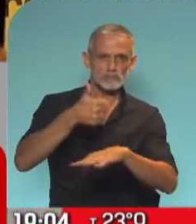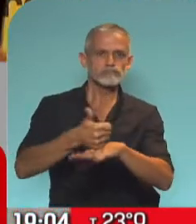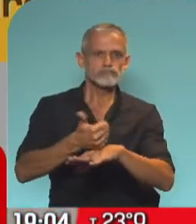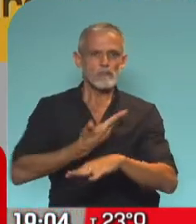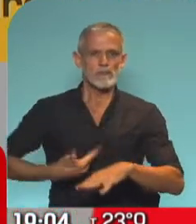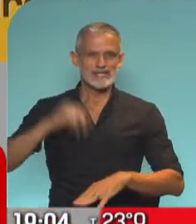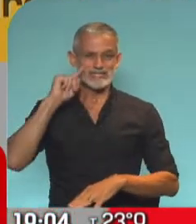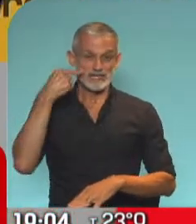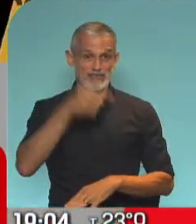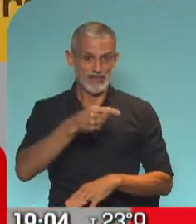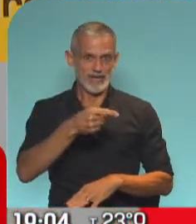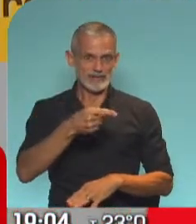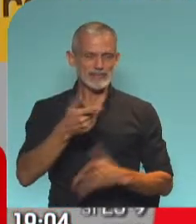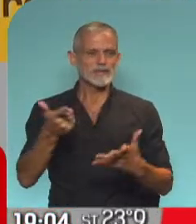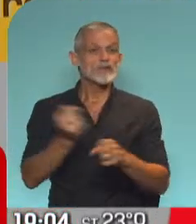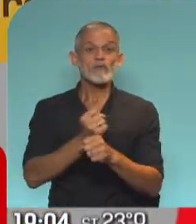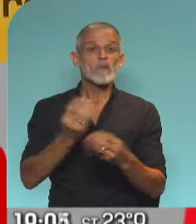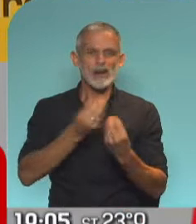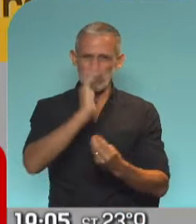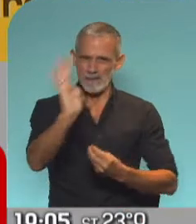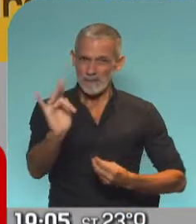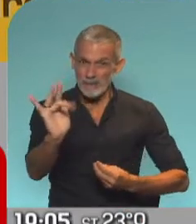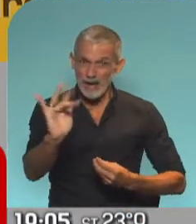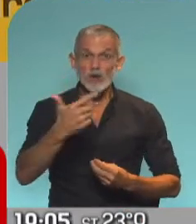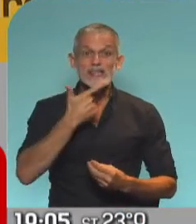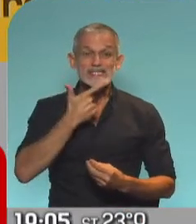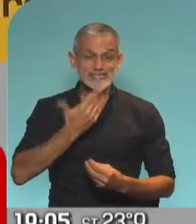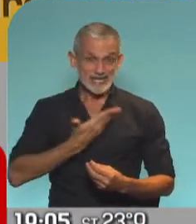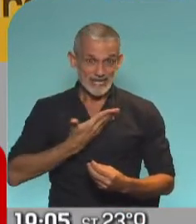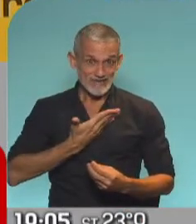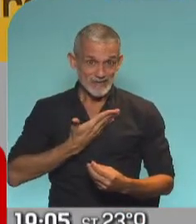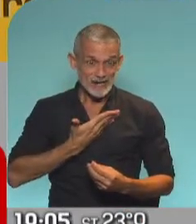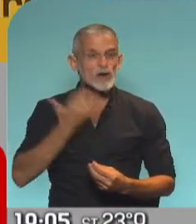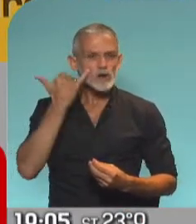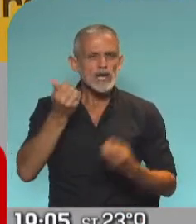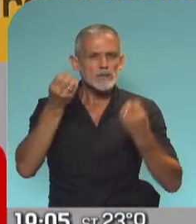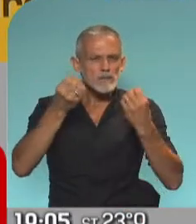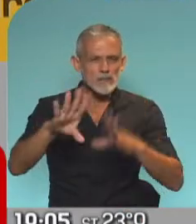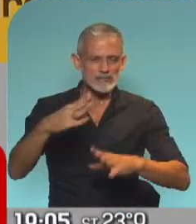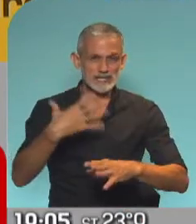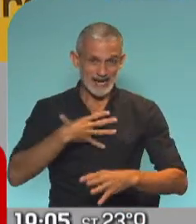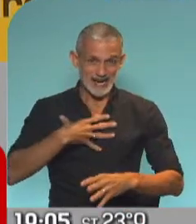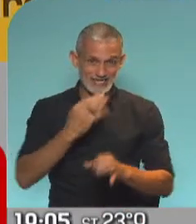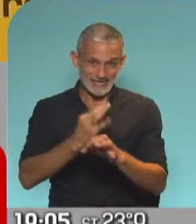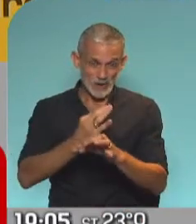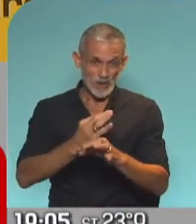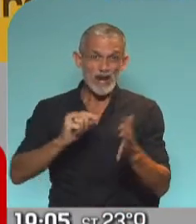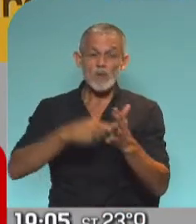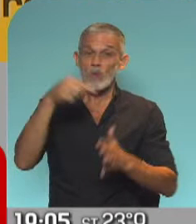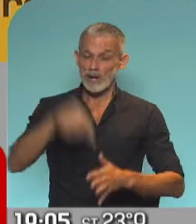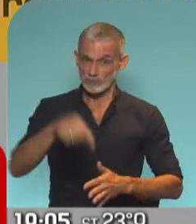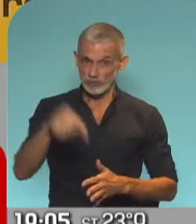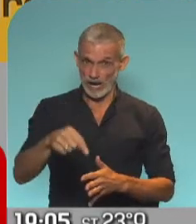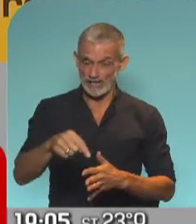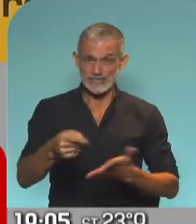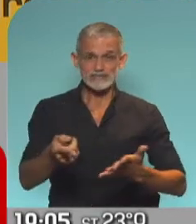Nación. Todo confirmado para que el próximo miércoles 17 finalmente comience la clase aquí en la Ciudad de Buenos Aires.